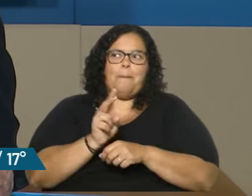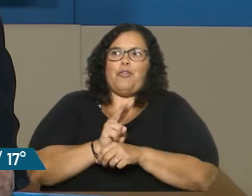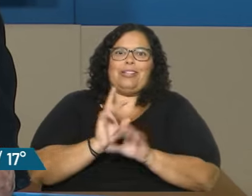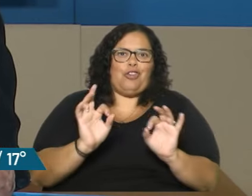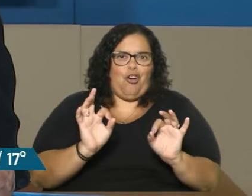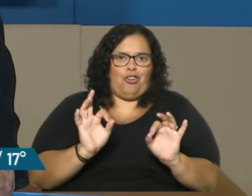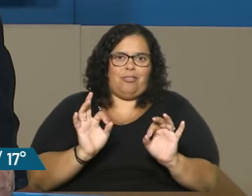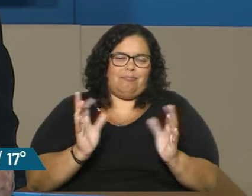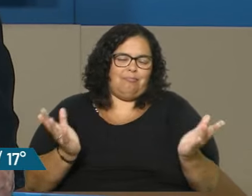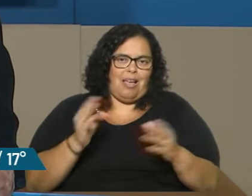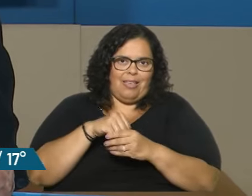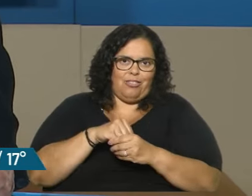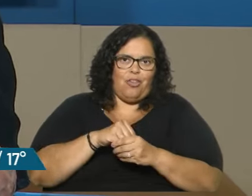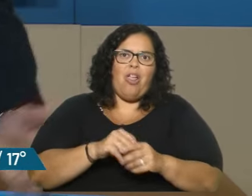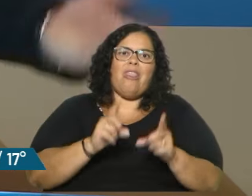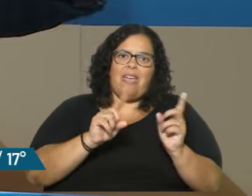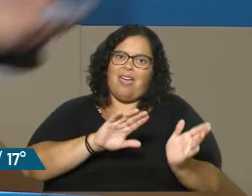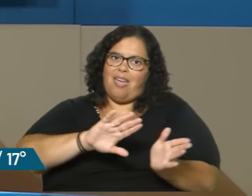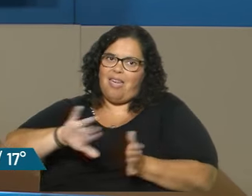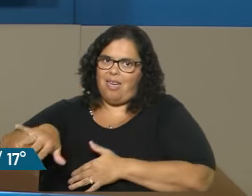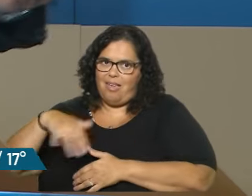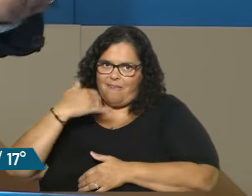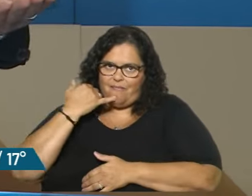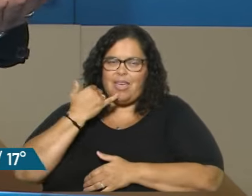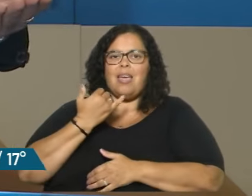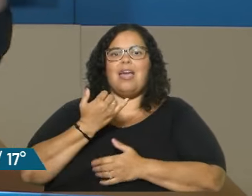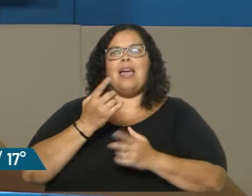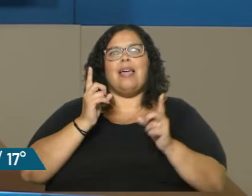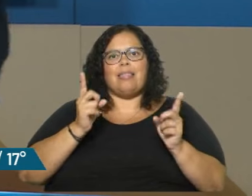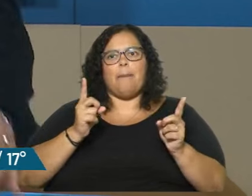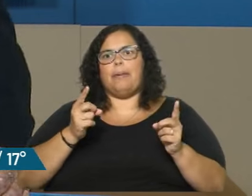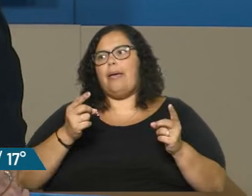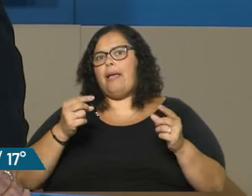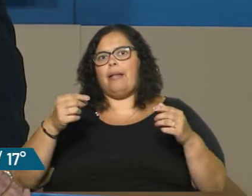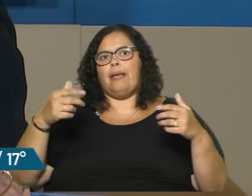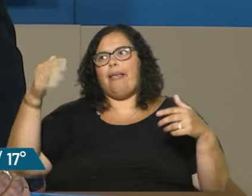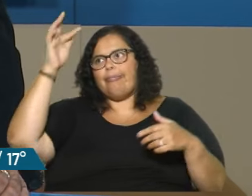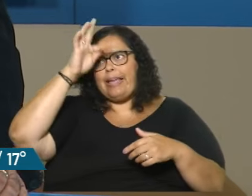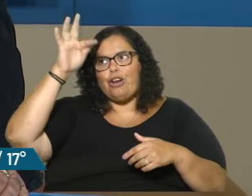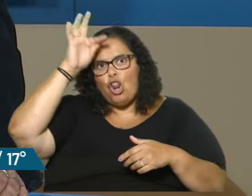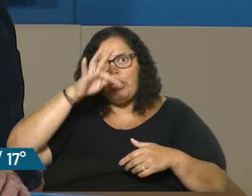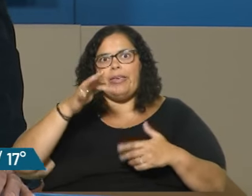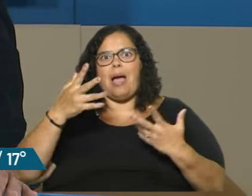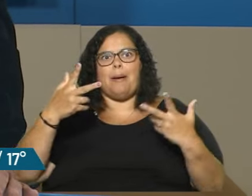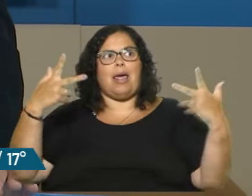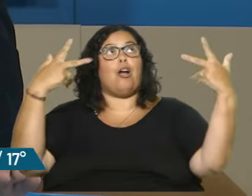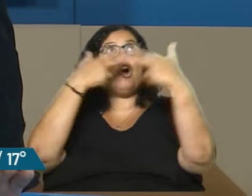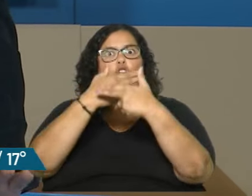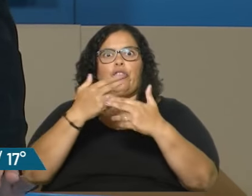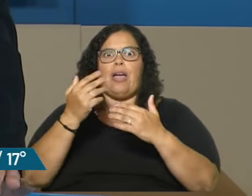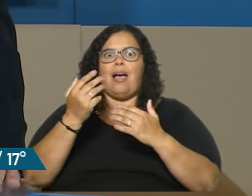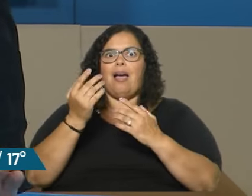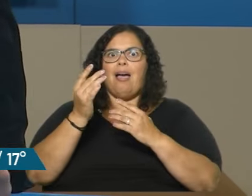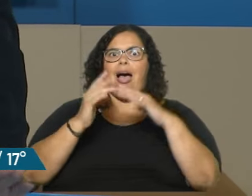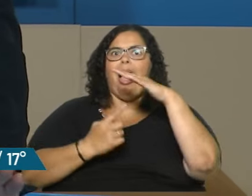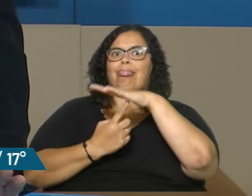de empezar a dejar el celular de lado, colocar inhibidores de señales satelitales. O sea, empezar a ser más